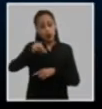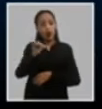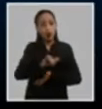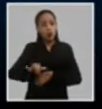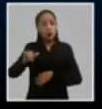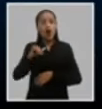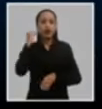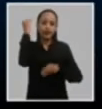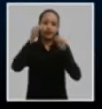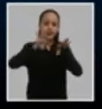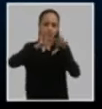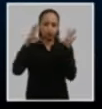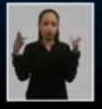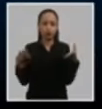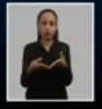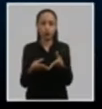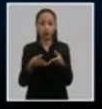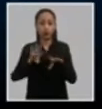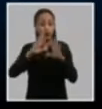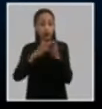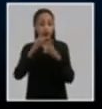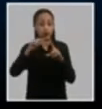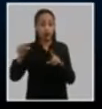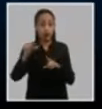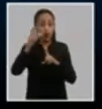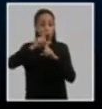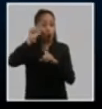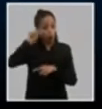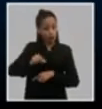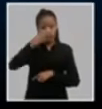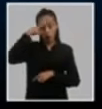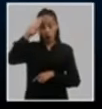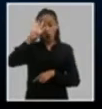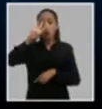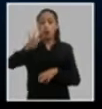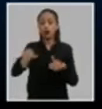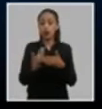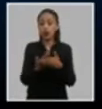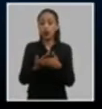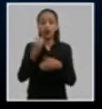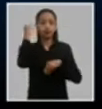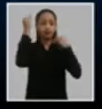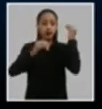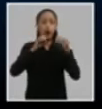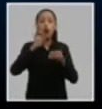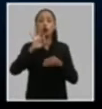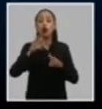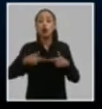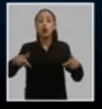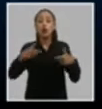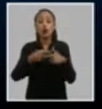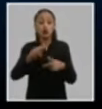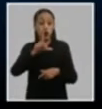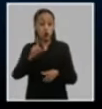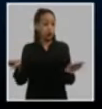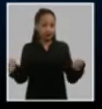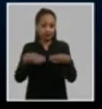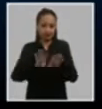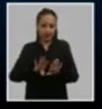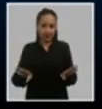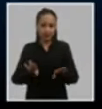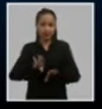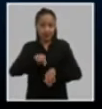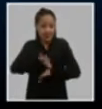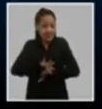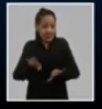sobre todos estos temas los comunistas cubanos estuvieron analizando durante cuatro días en el octavo congreso que concluyó el pasado lunes de esta manera